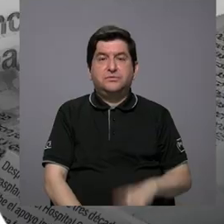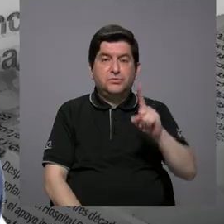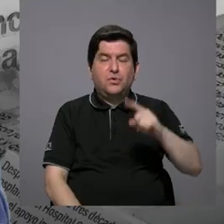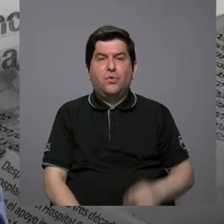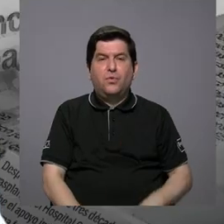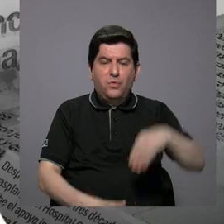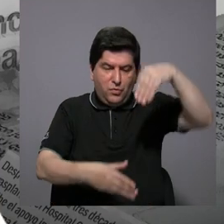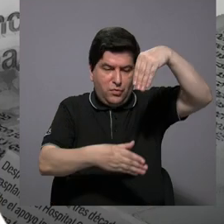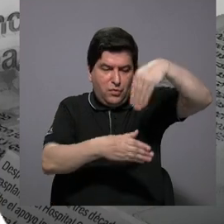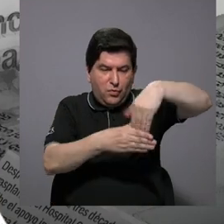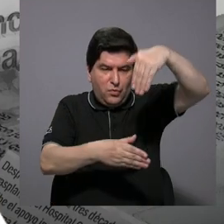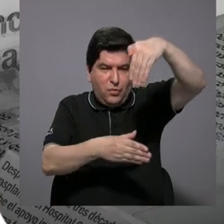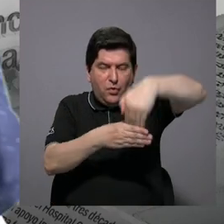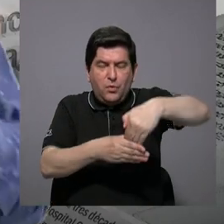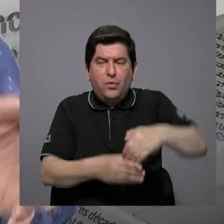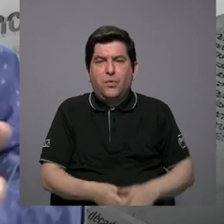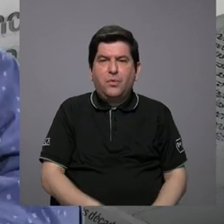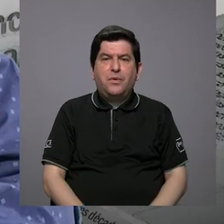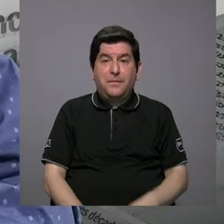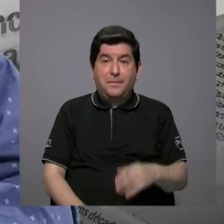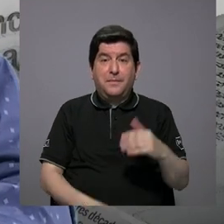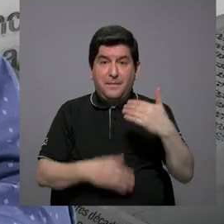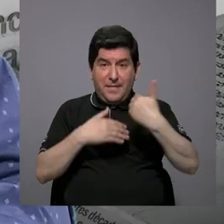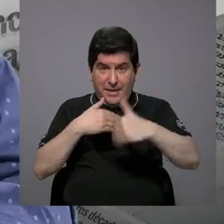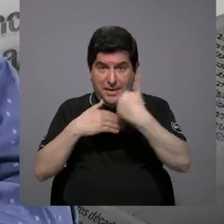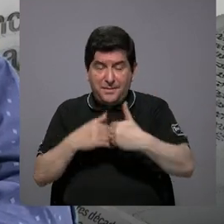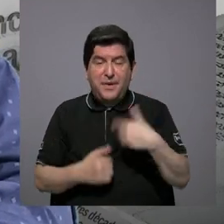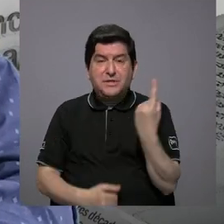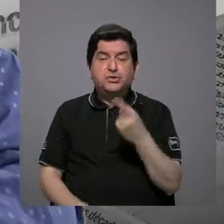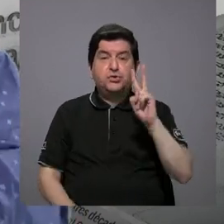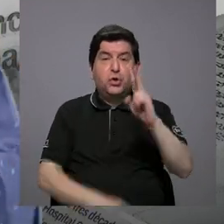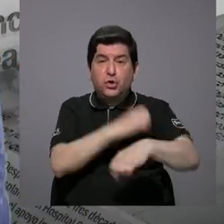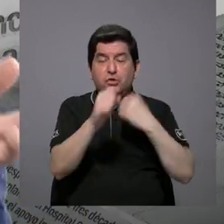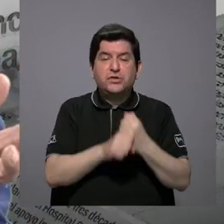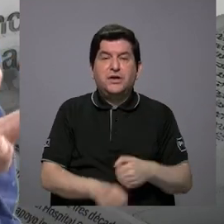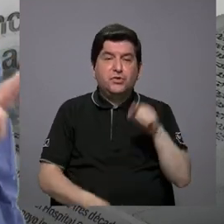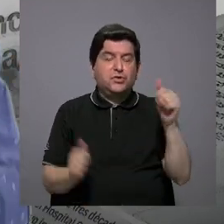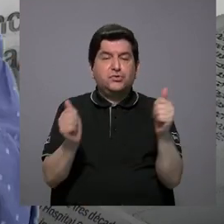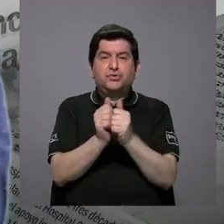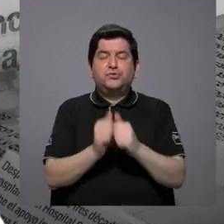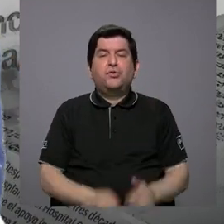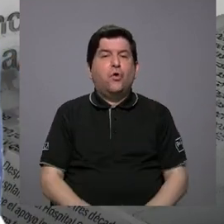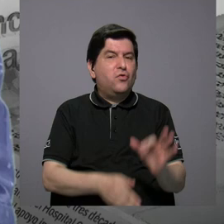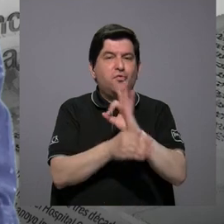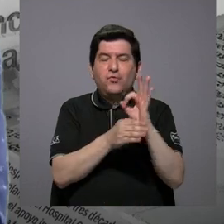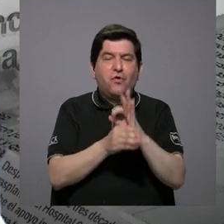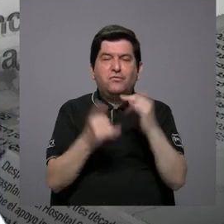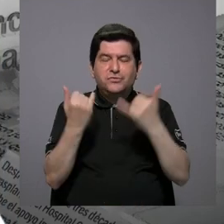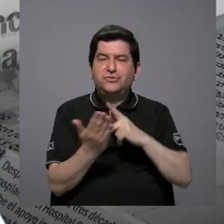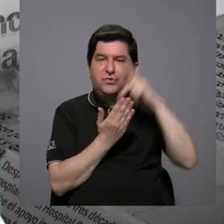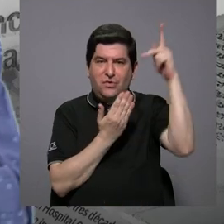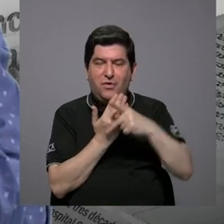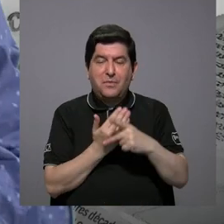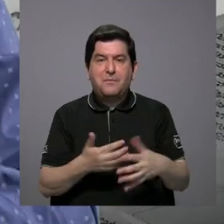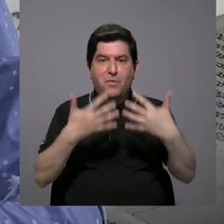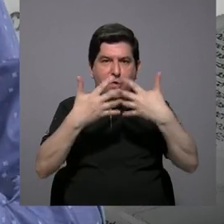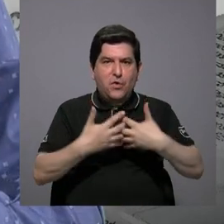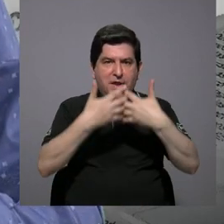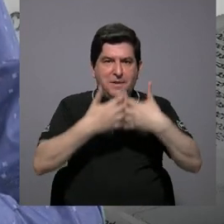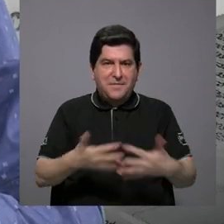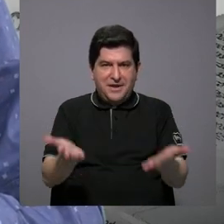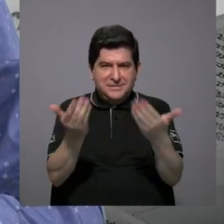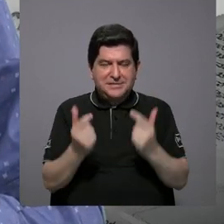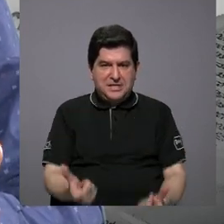un año. ¿Verdad? Todo con obsolescencia programada. Nada más, ¿por qué? Porque las empresas quieren maximizar sus